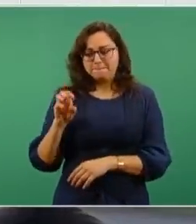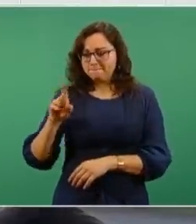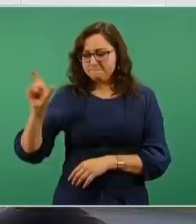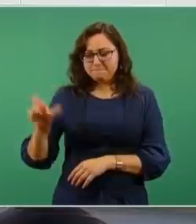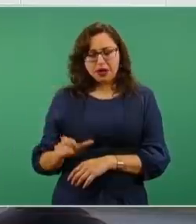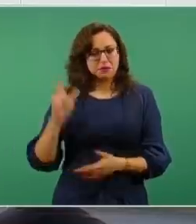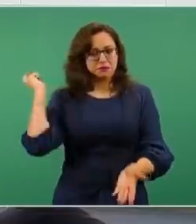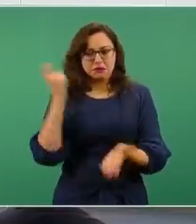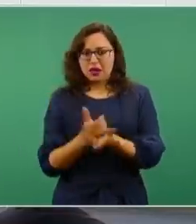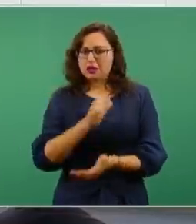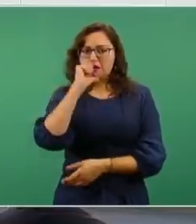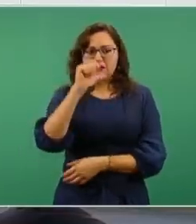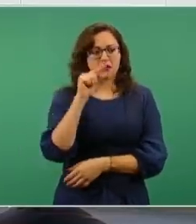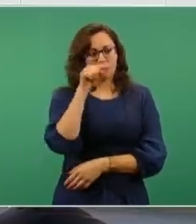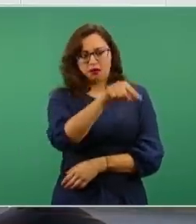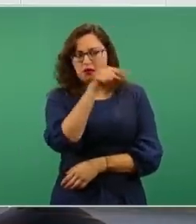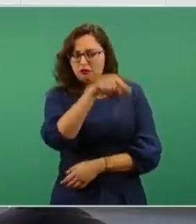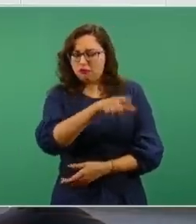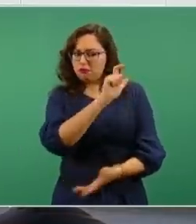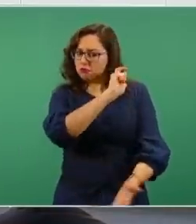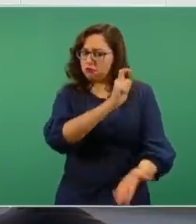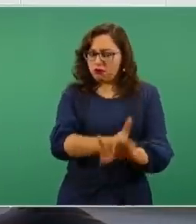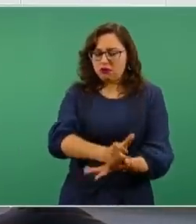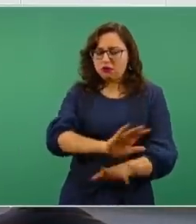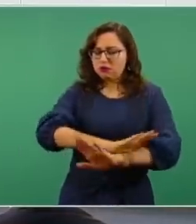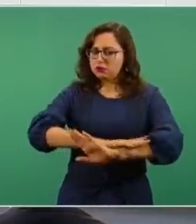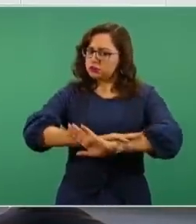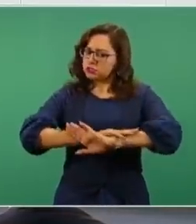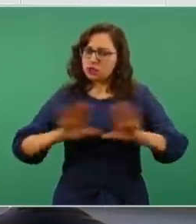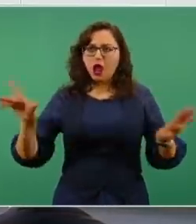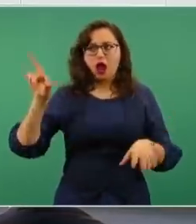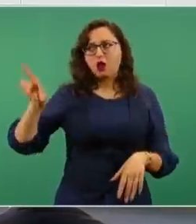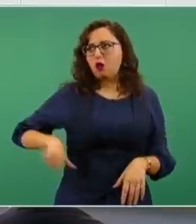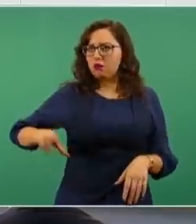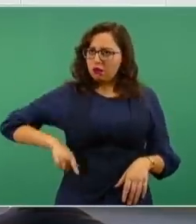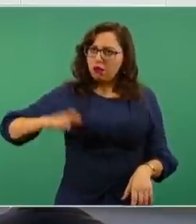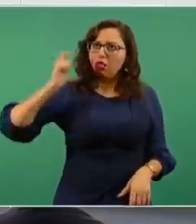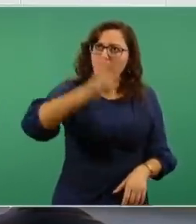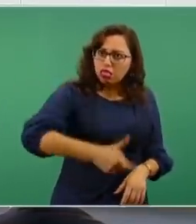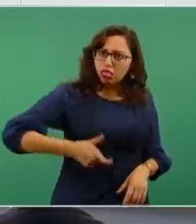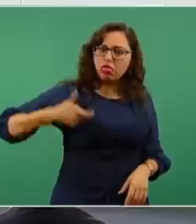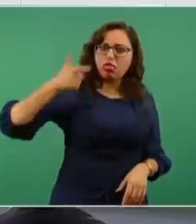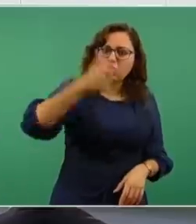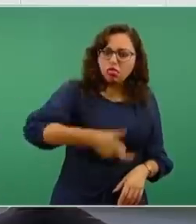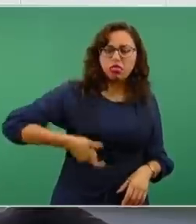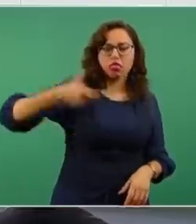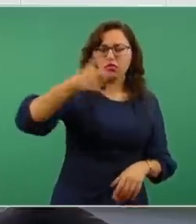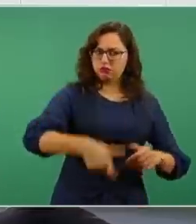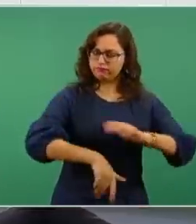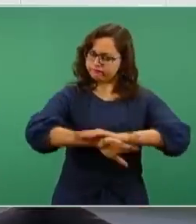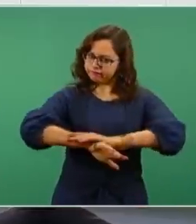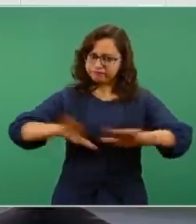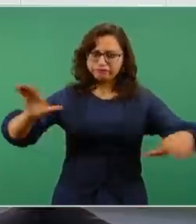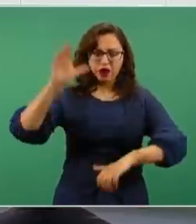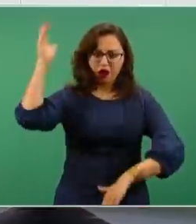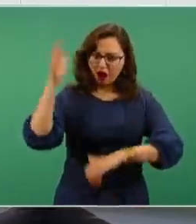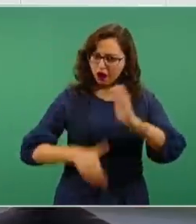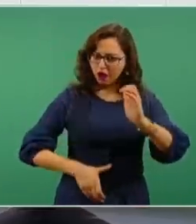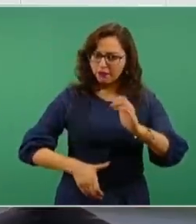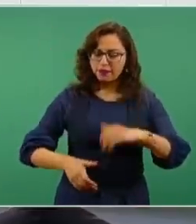para petróleos mexicanos y para el Estado mexicano. Entonces, como un ejemplo, si se tratara